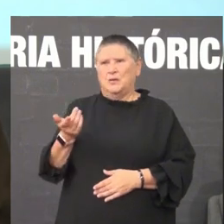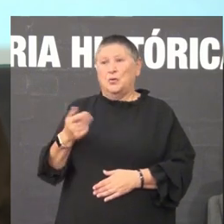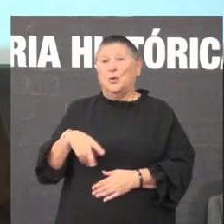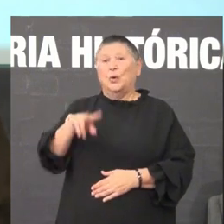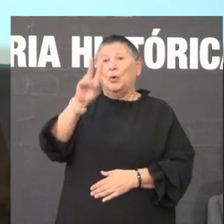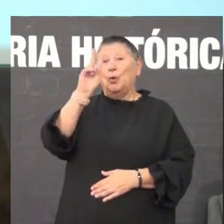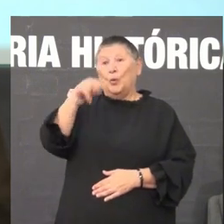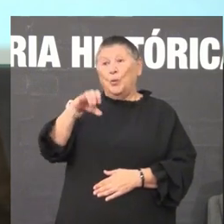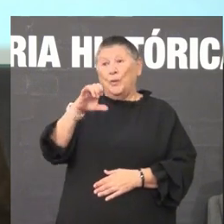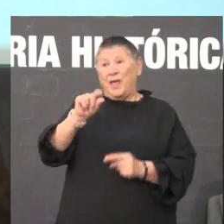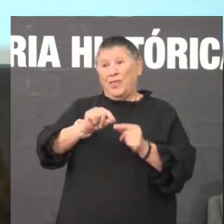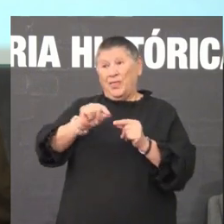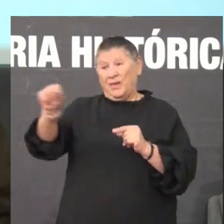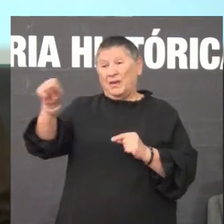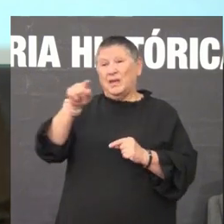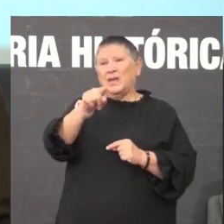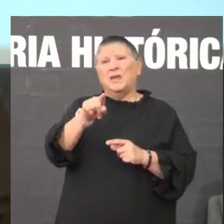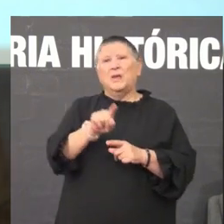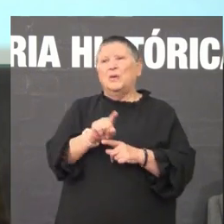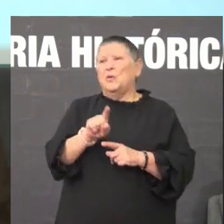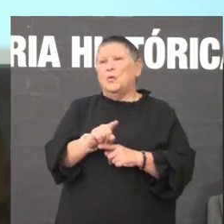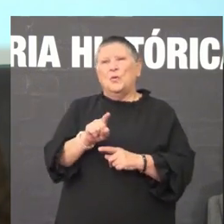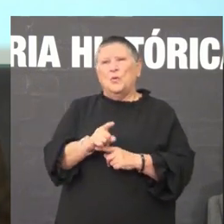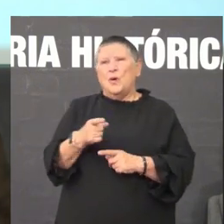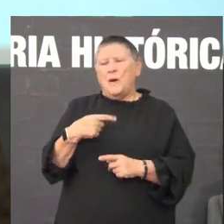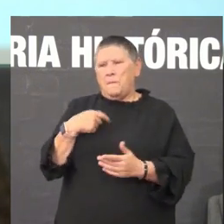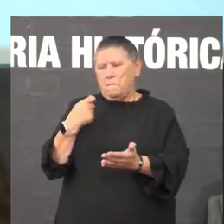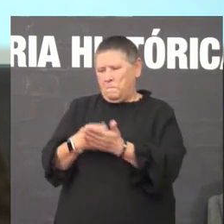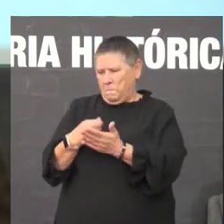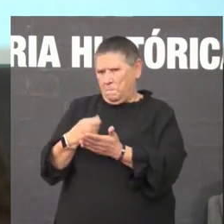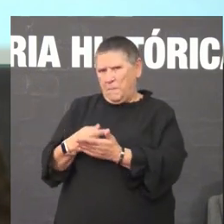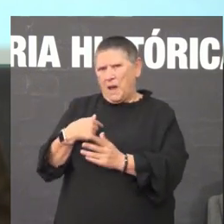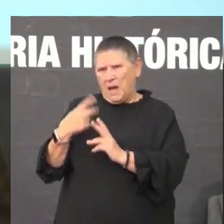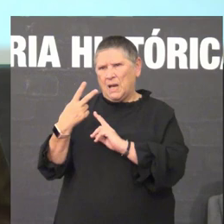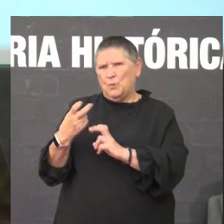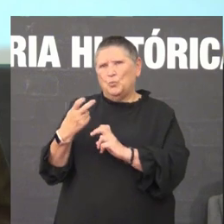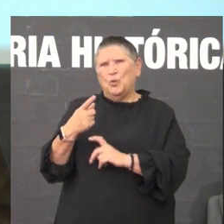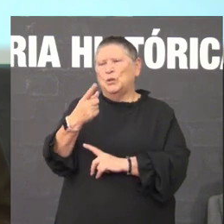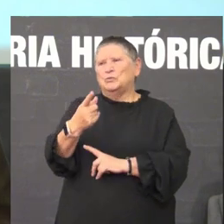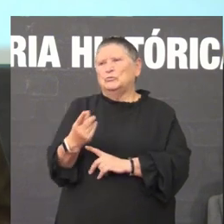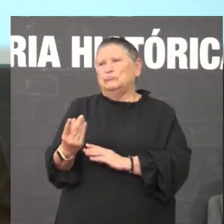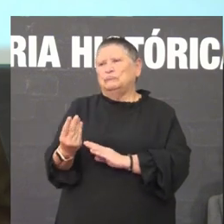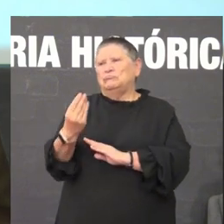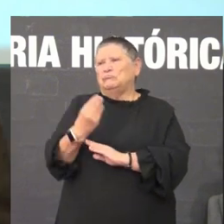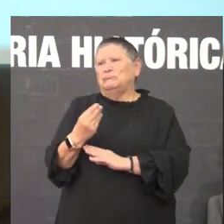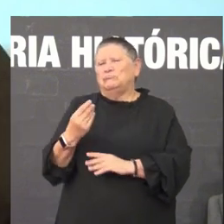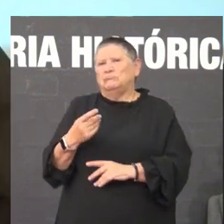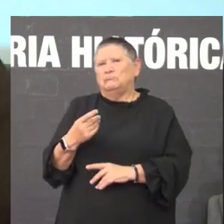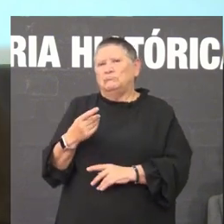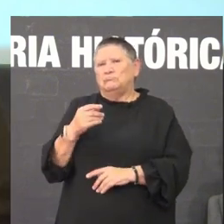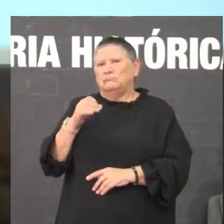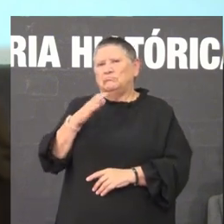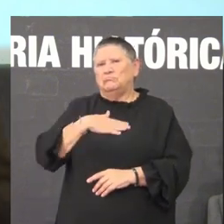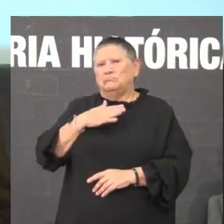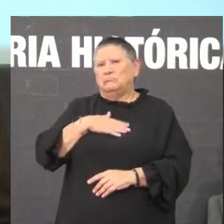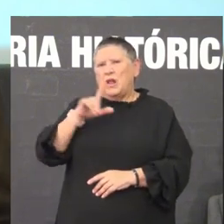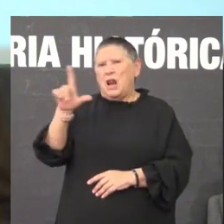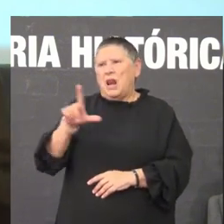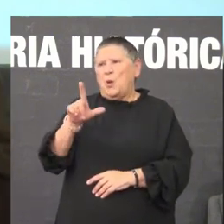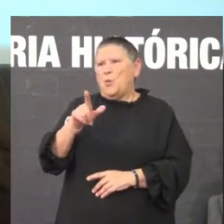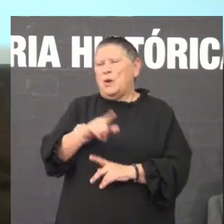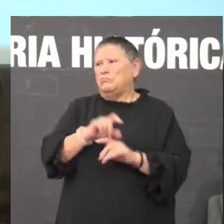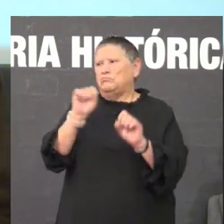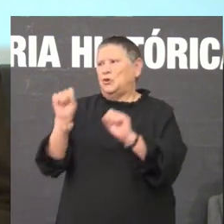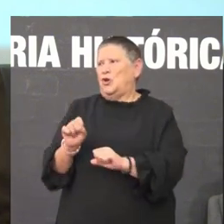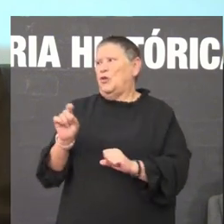intolerante a pesar de que pagamos cos nosos impostos ten unha postura intolerante cara a nosa lingua ese é o eixo